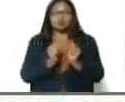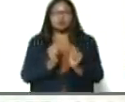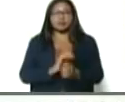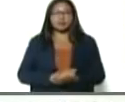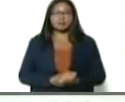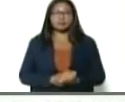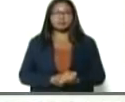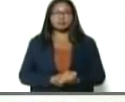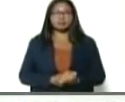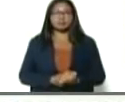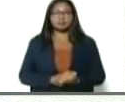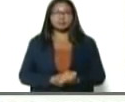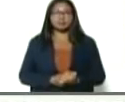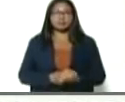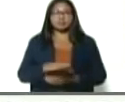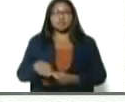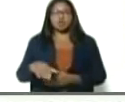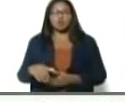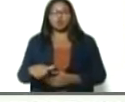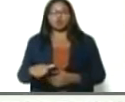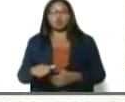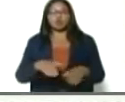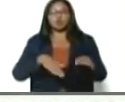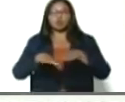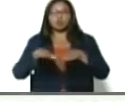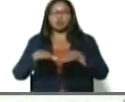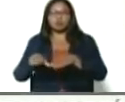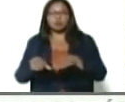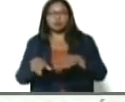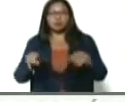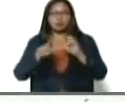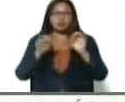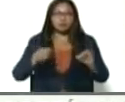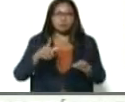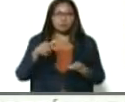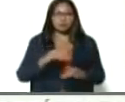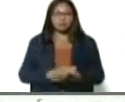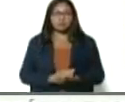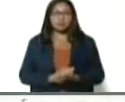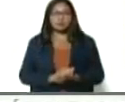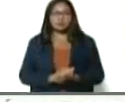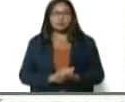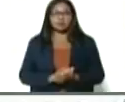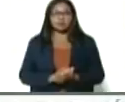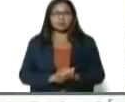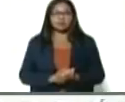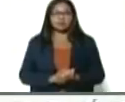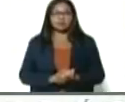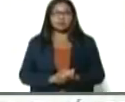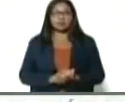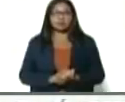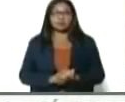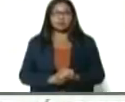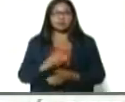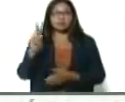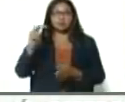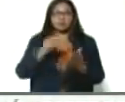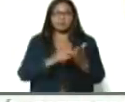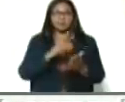Cogedes, Estado Cogedes, para el lanzamiento del plan de cosecha Ciclo Norte Verano, 2021,